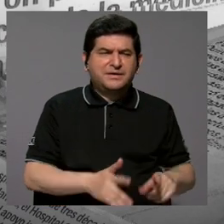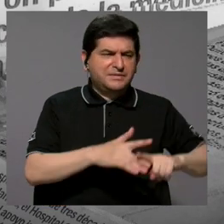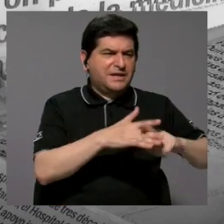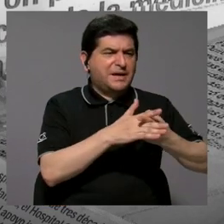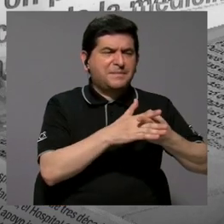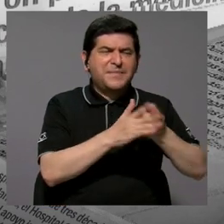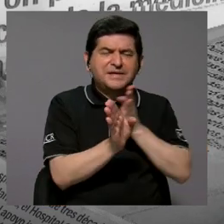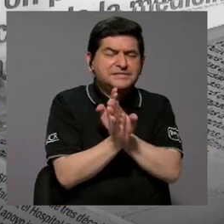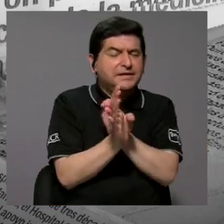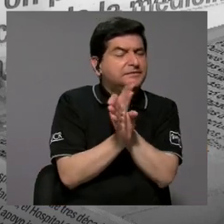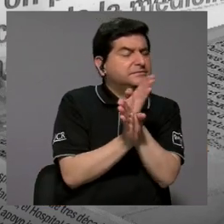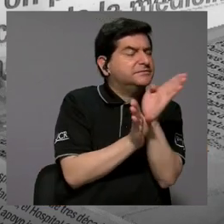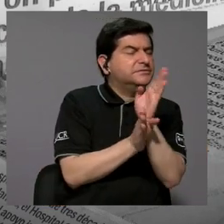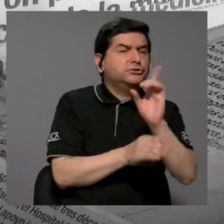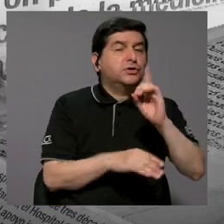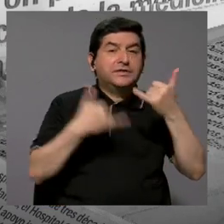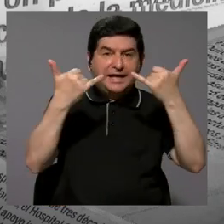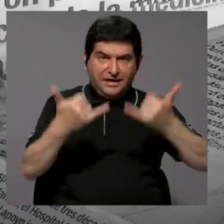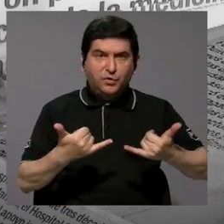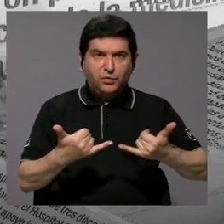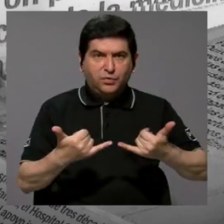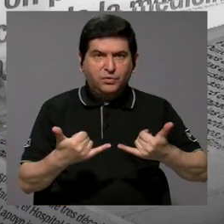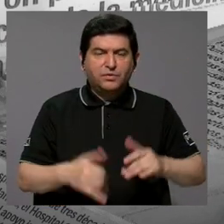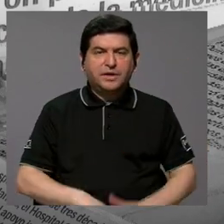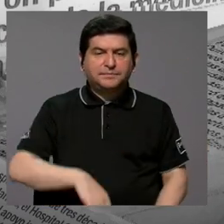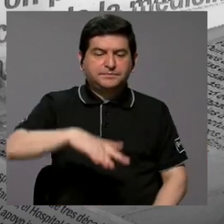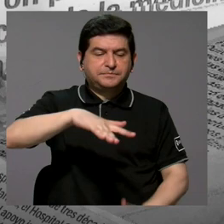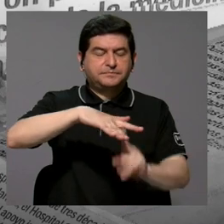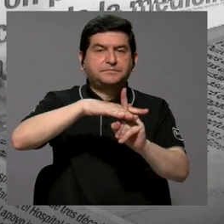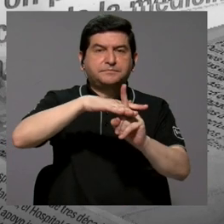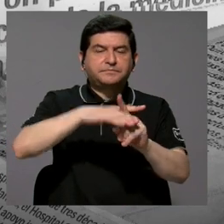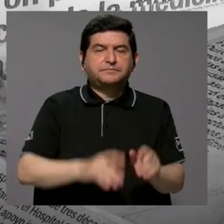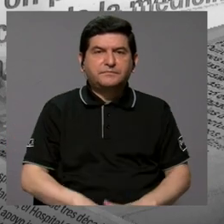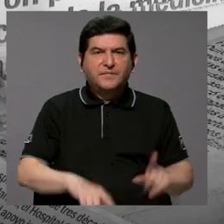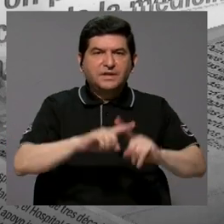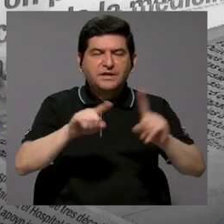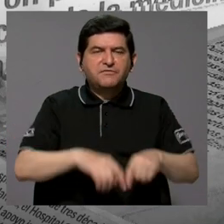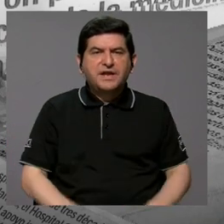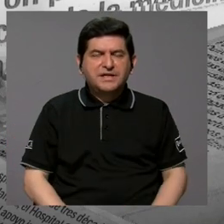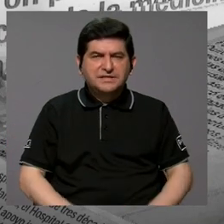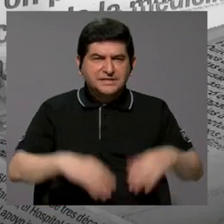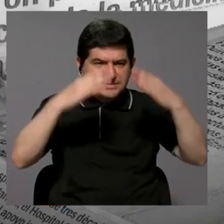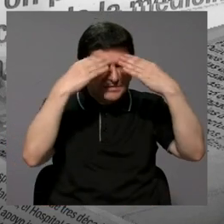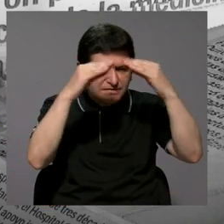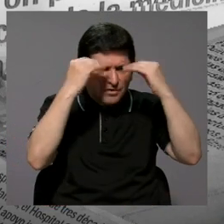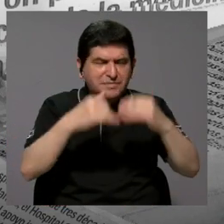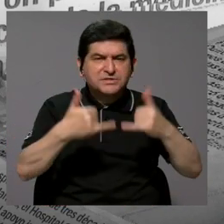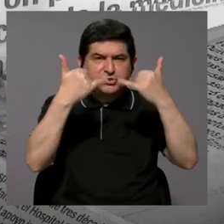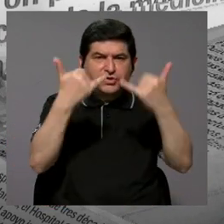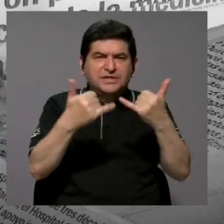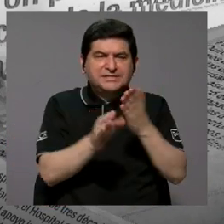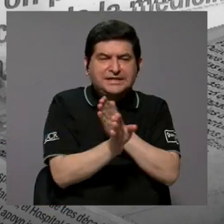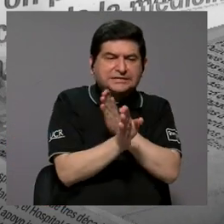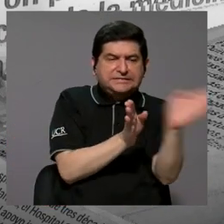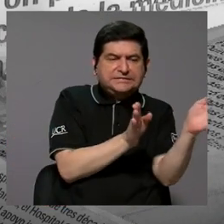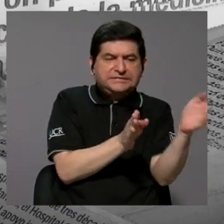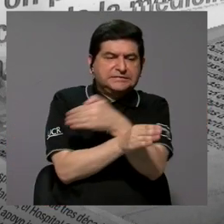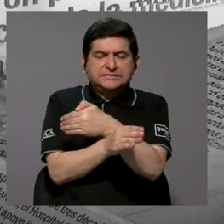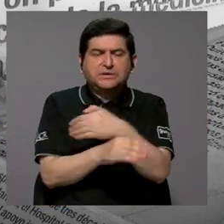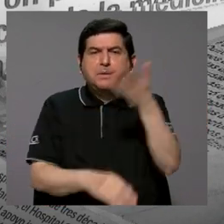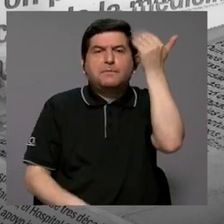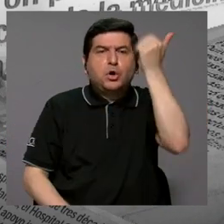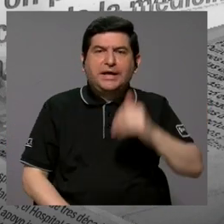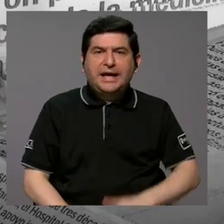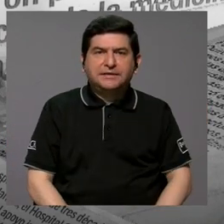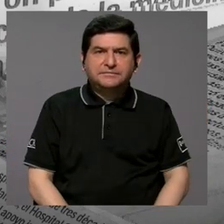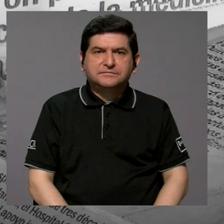empieza el sesgo. Ahorita están saliendo prompts que de una vez ya están siendo sesgados. Pero, ¿por